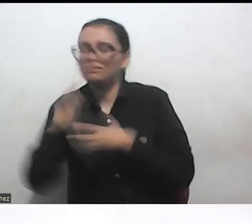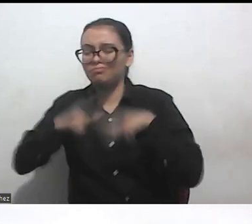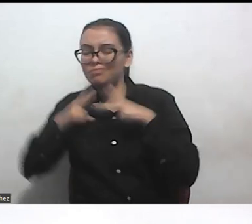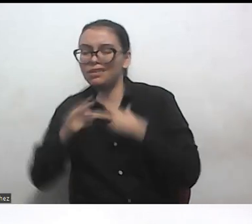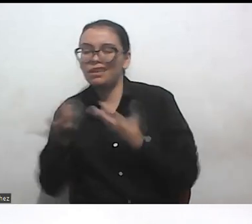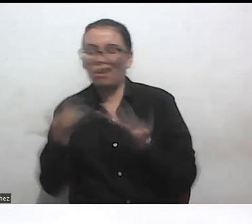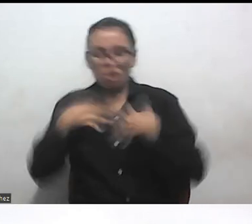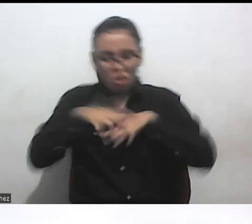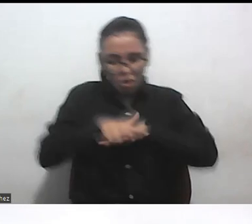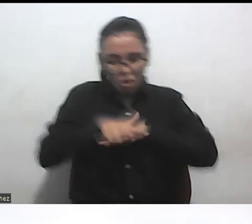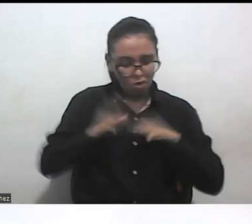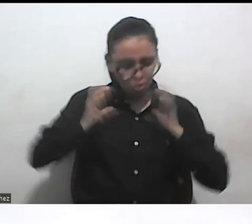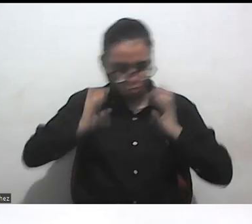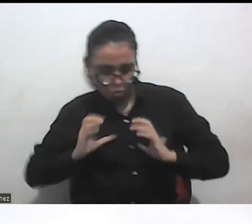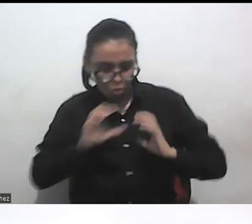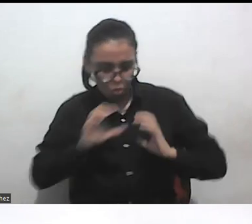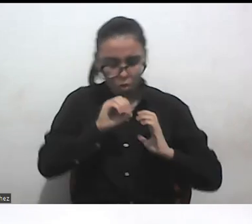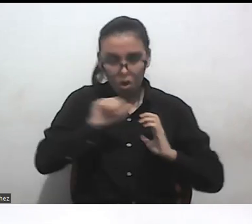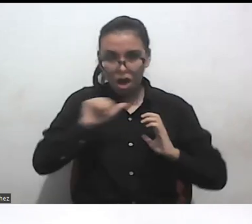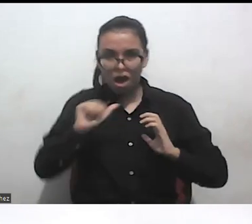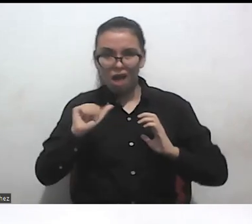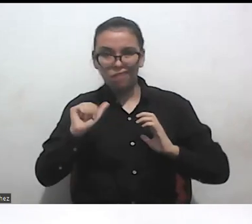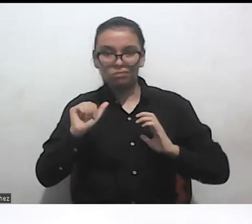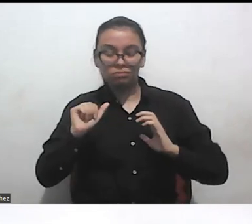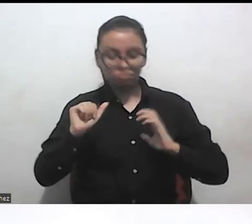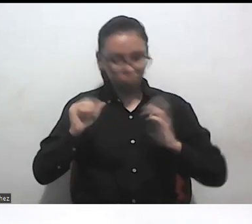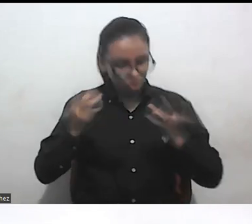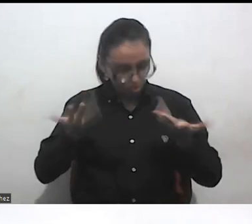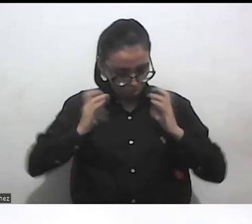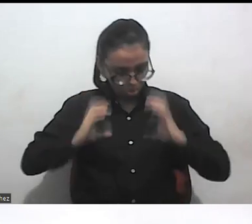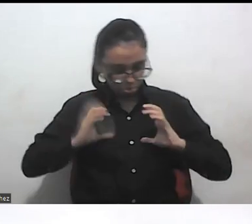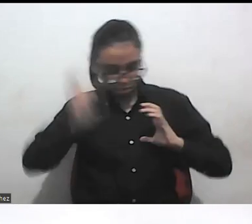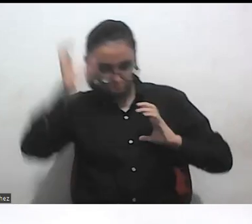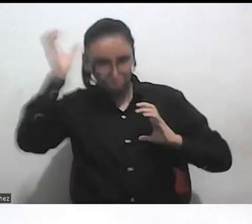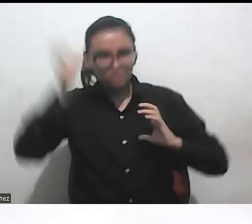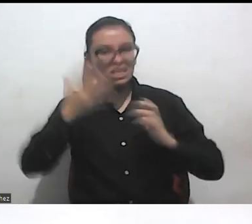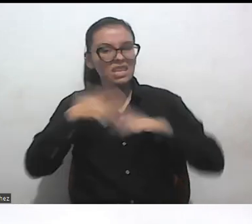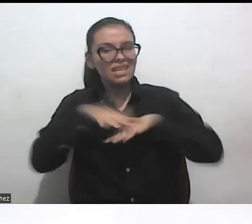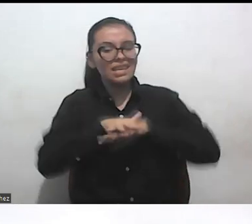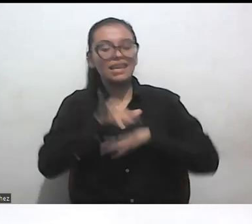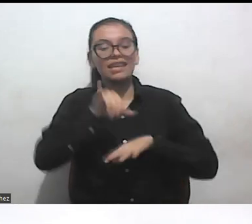cuerpos y cuerpas, cómo conceptualizan la interseccionalidad.